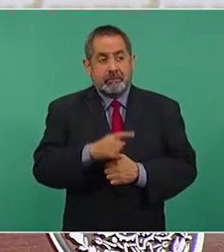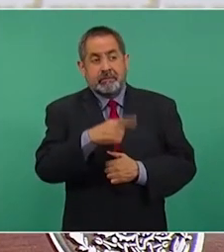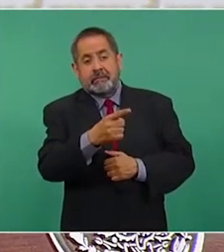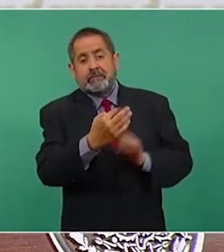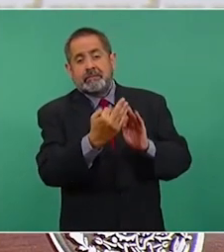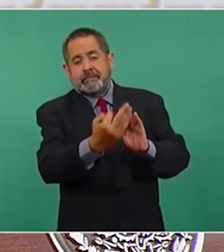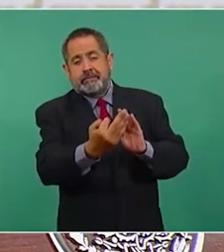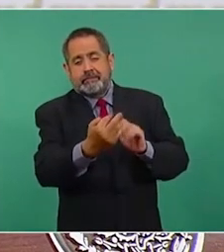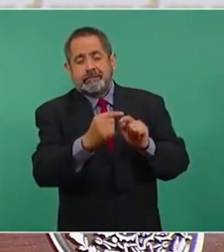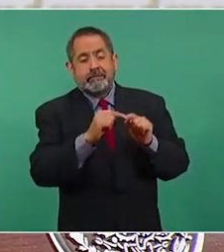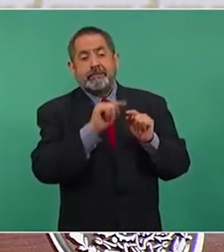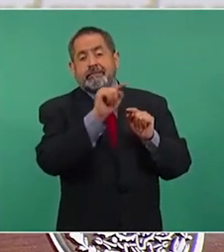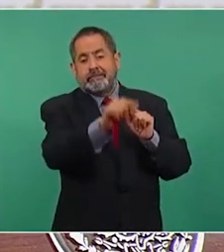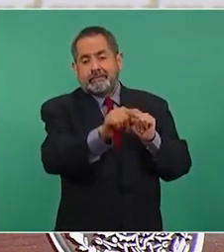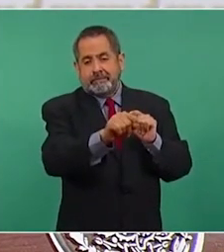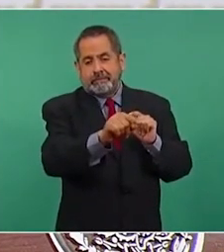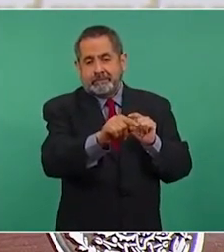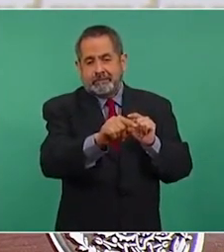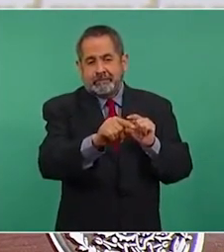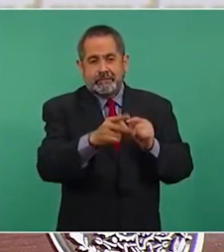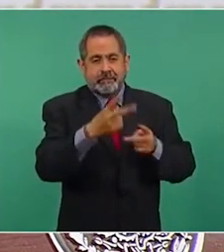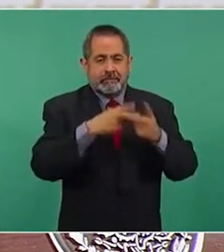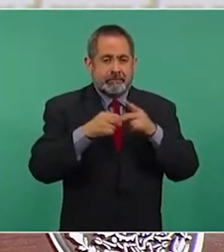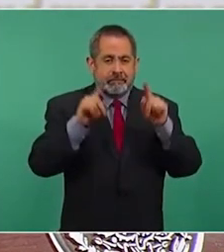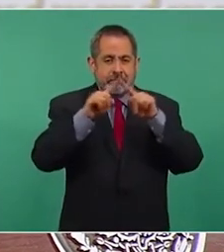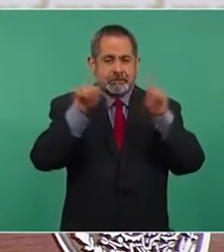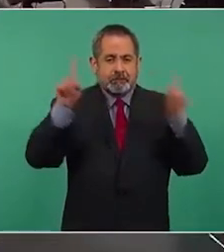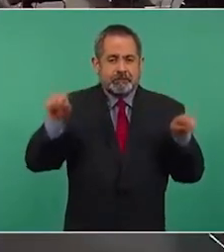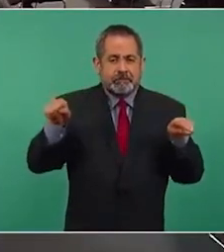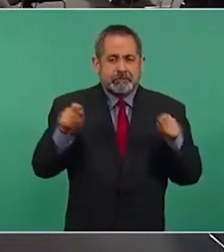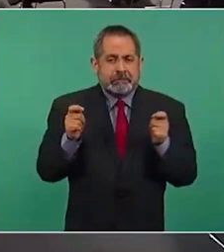vienen con una mantita.